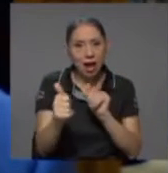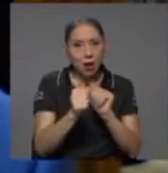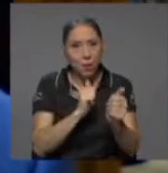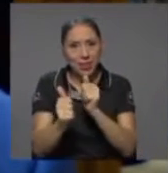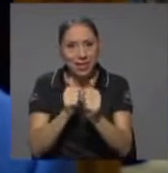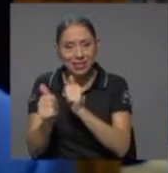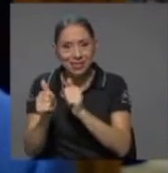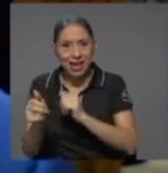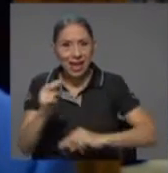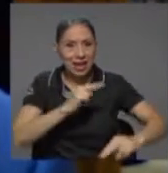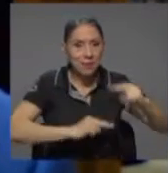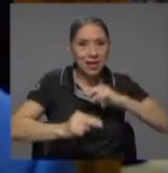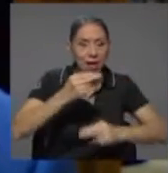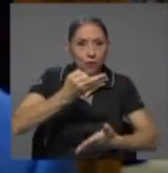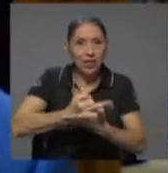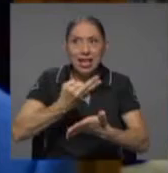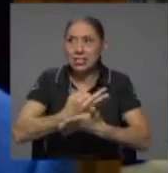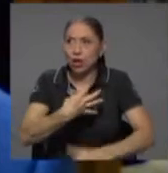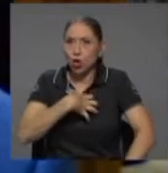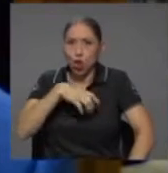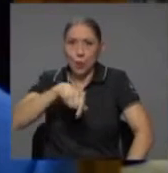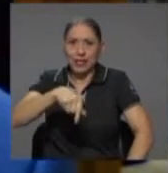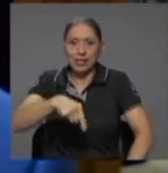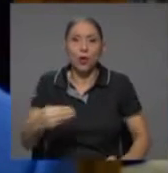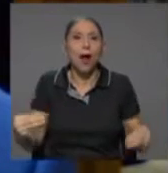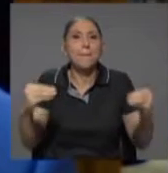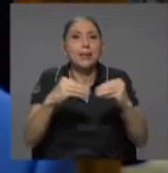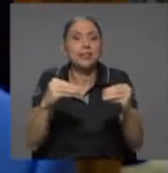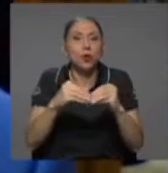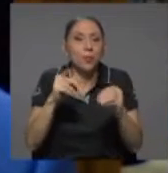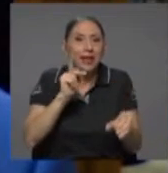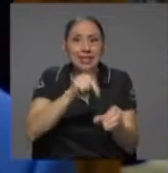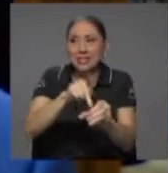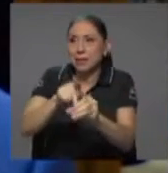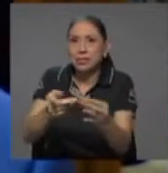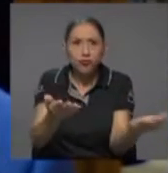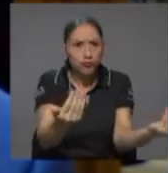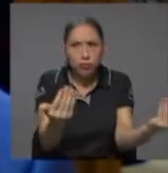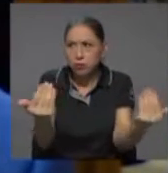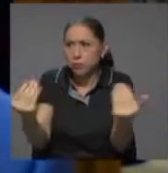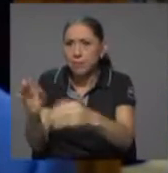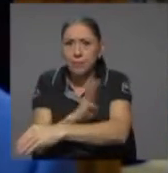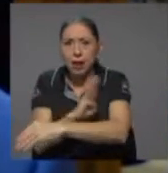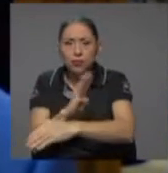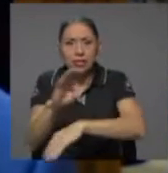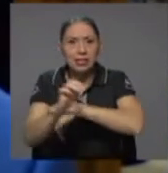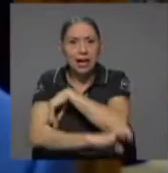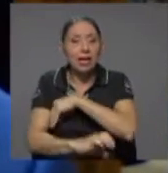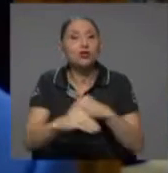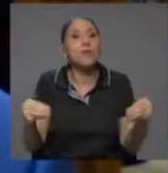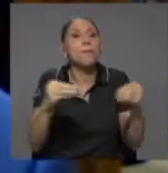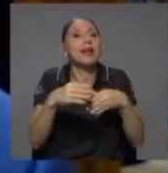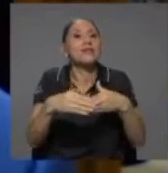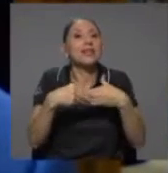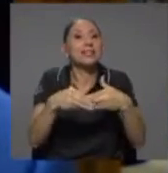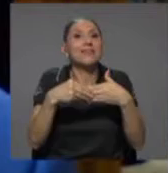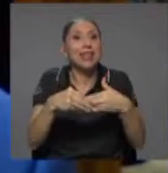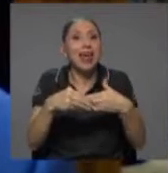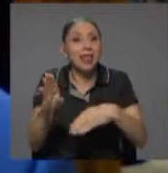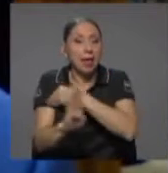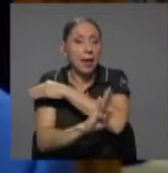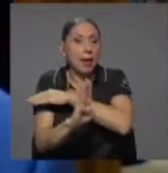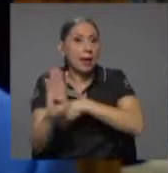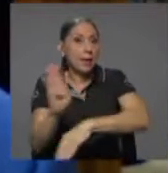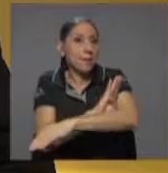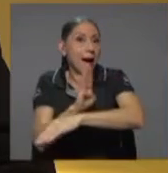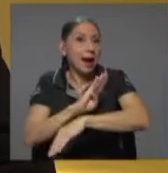en el mercado financiero doméstico a mayor participación de bancos extranjeros, darle más flexibilidad al ingreso de banca extranjera a nuestro